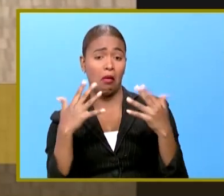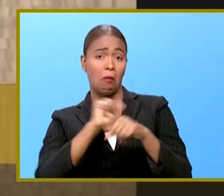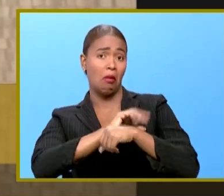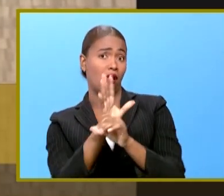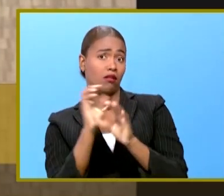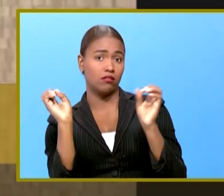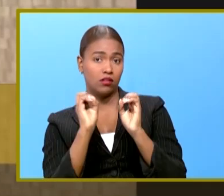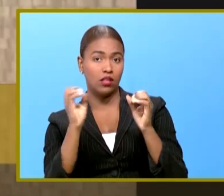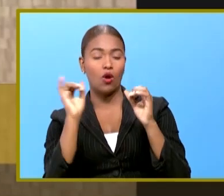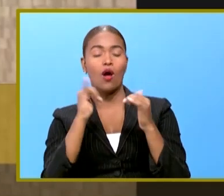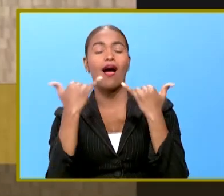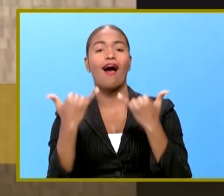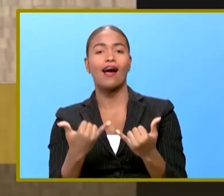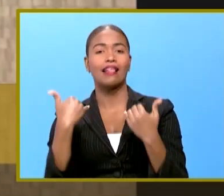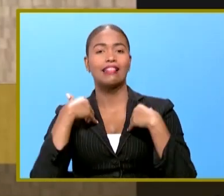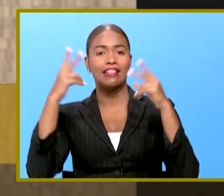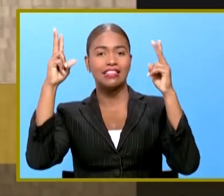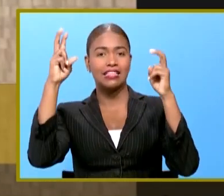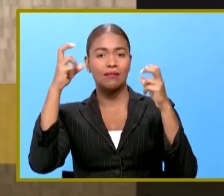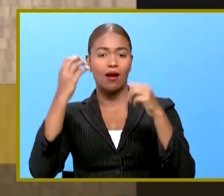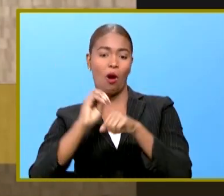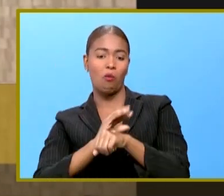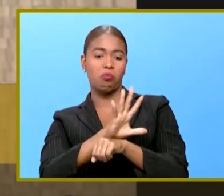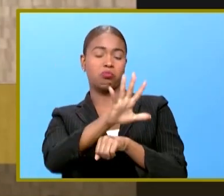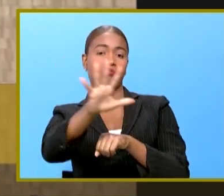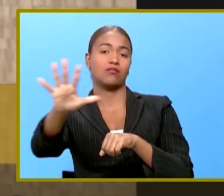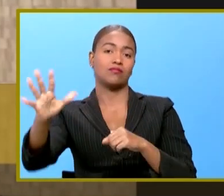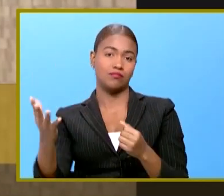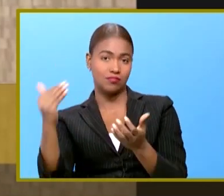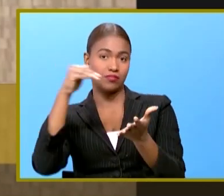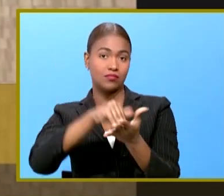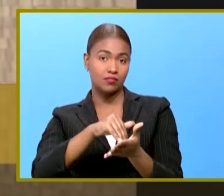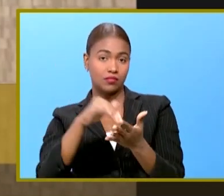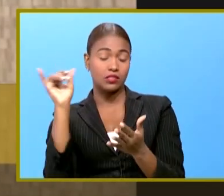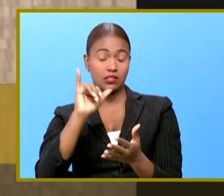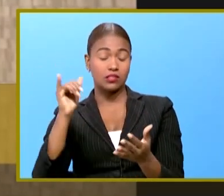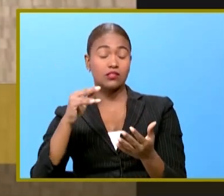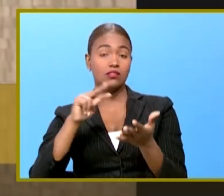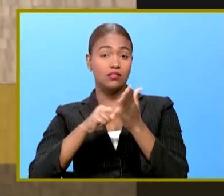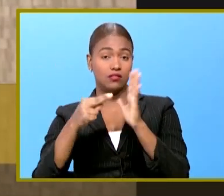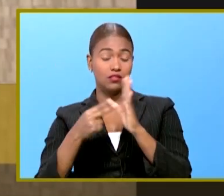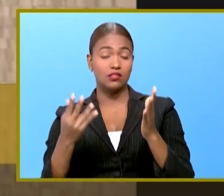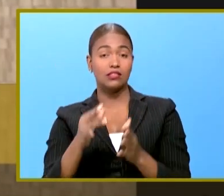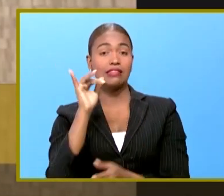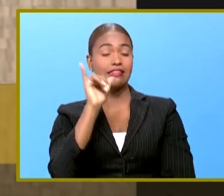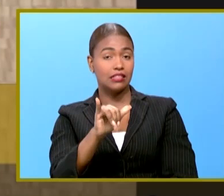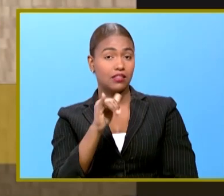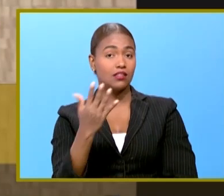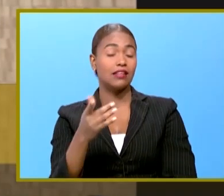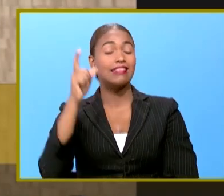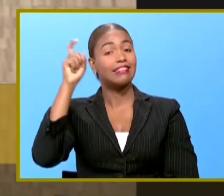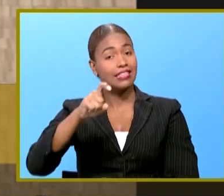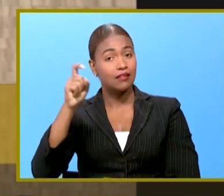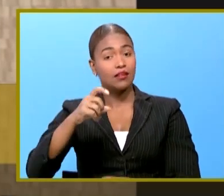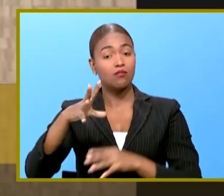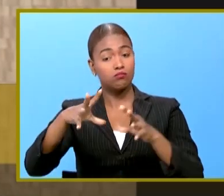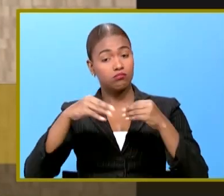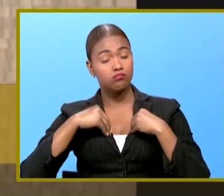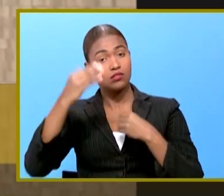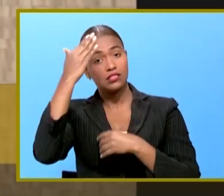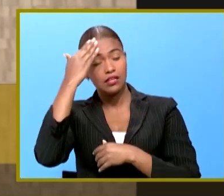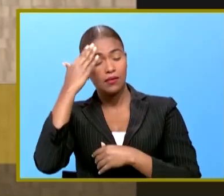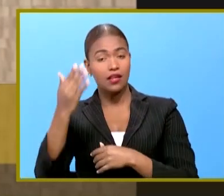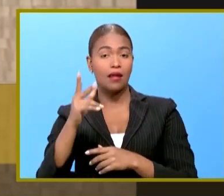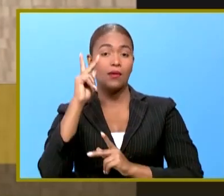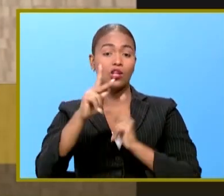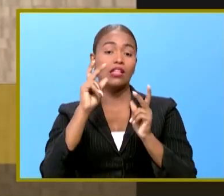ahora hay un tema de una reinfección entonces esto debe de ser tomado en cuenta no se